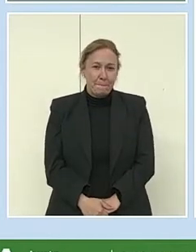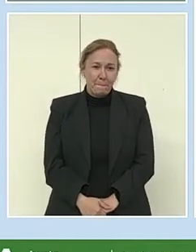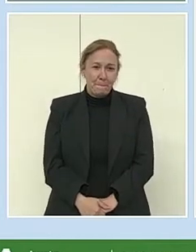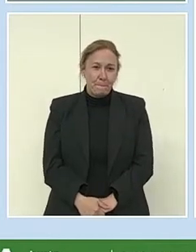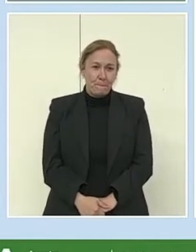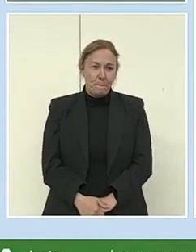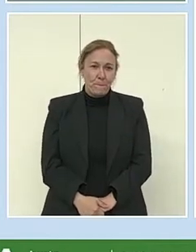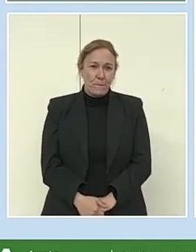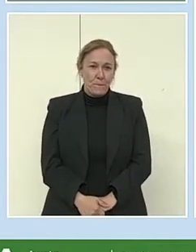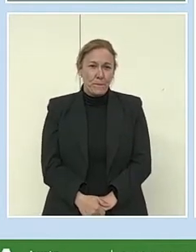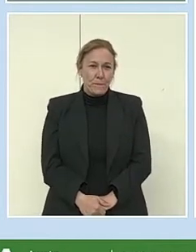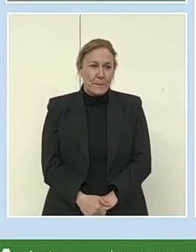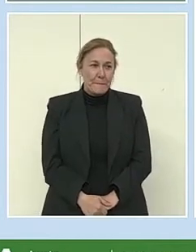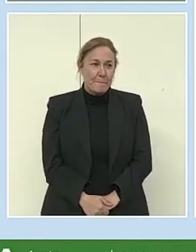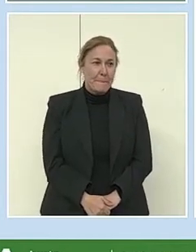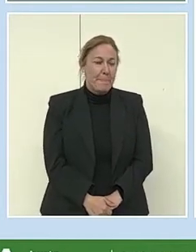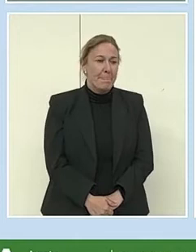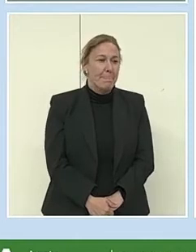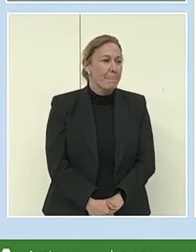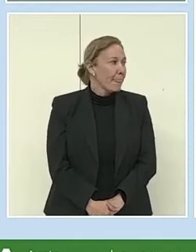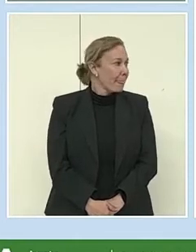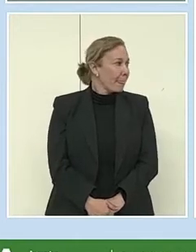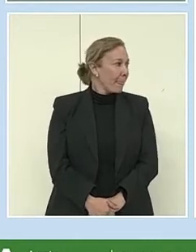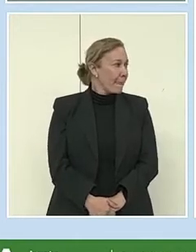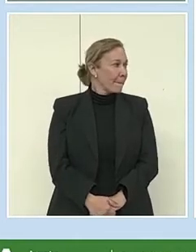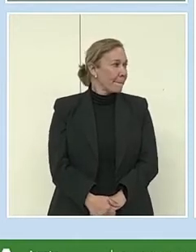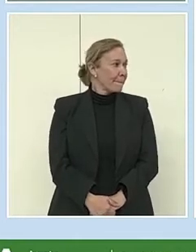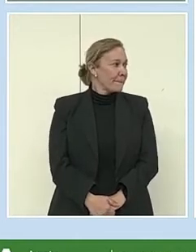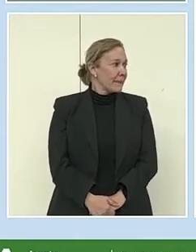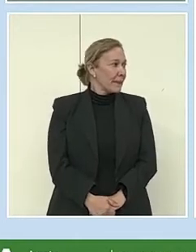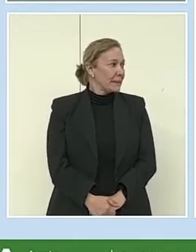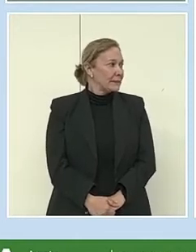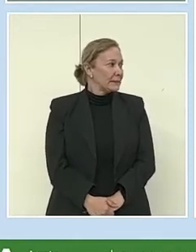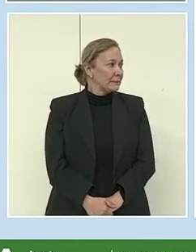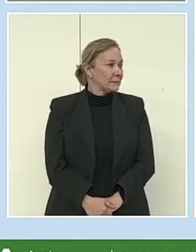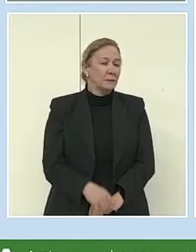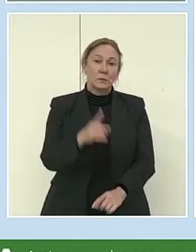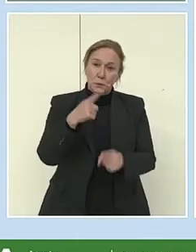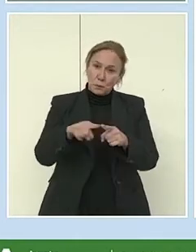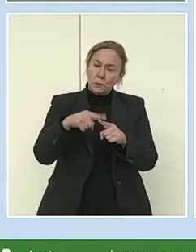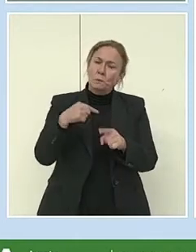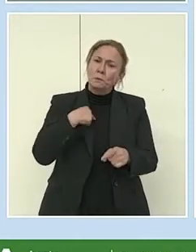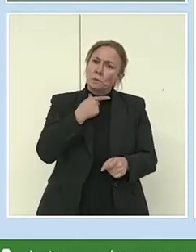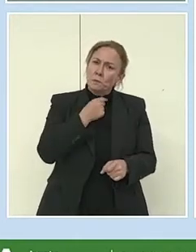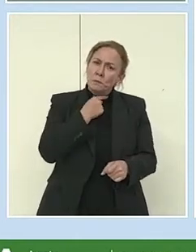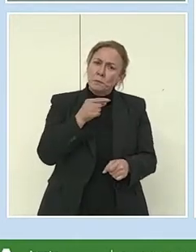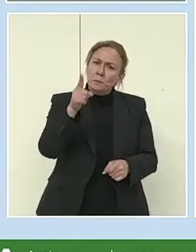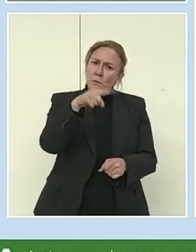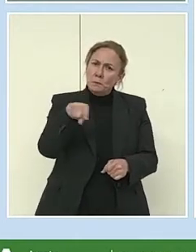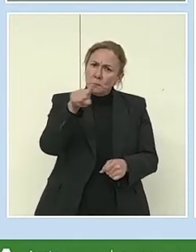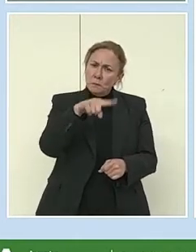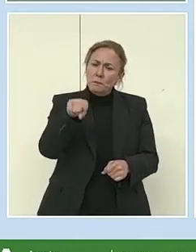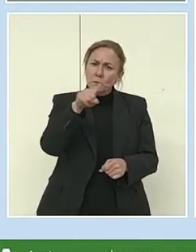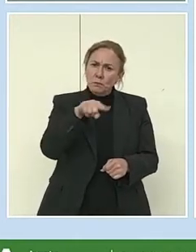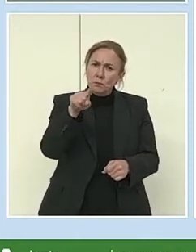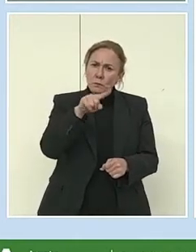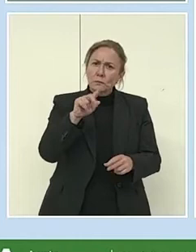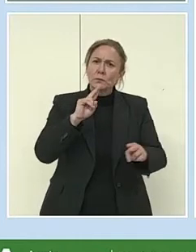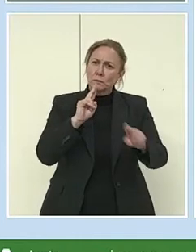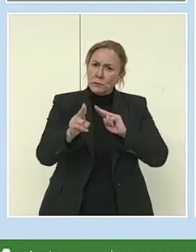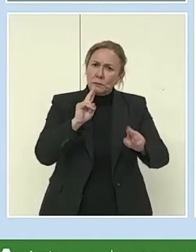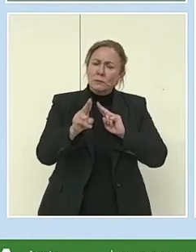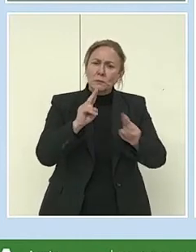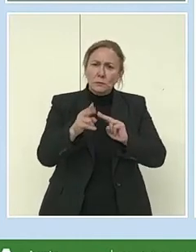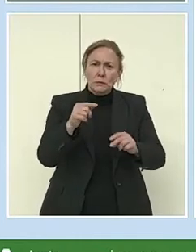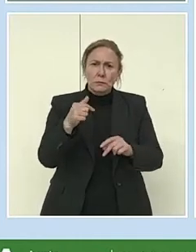Esta es una cosa que me gustaría que ustedes respondieran.